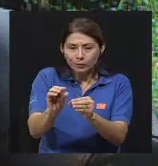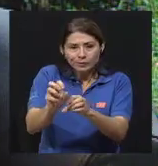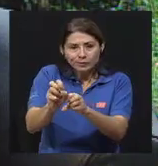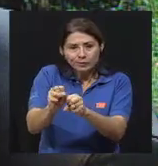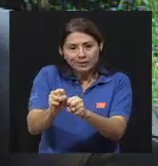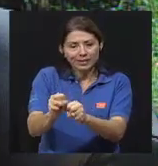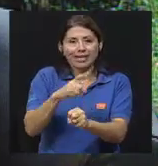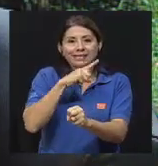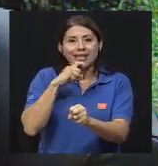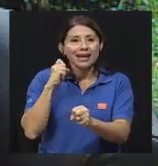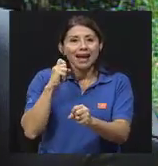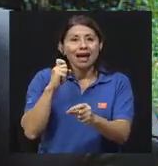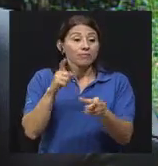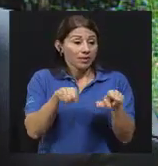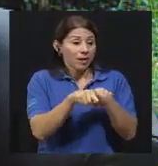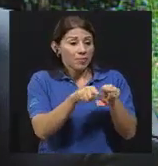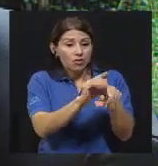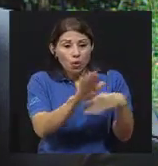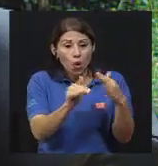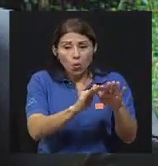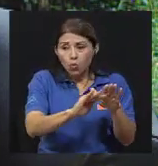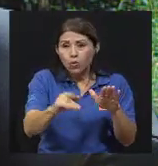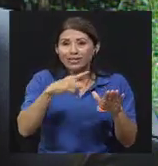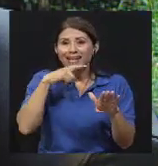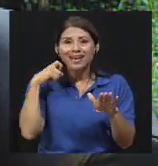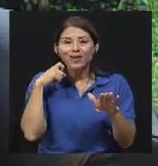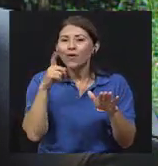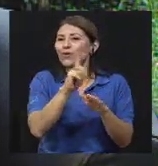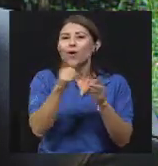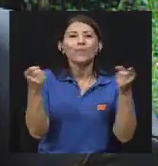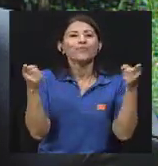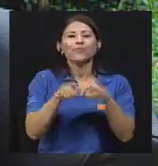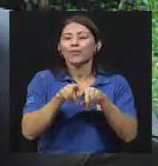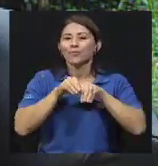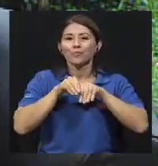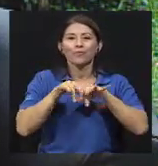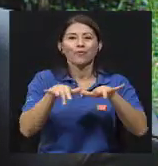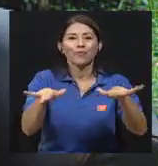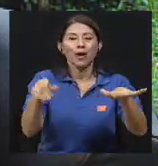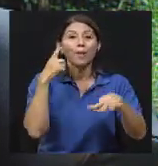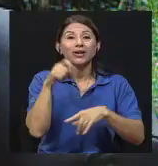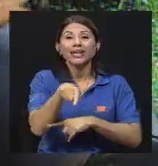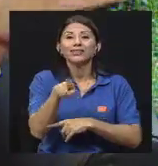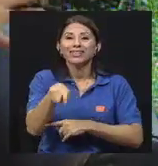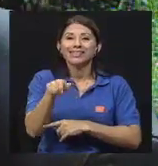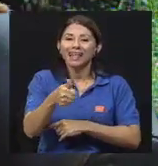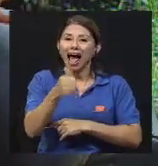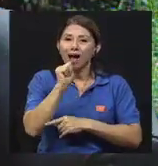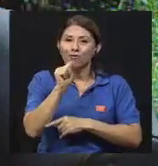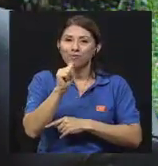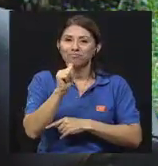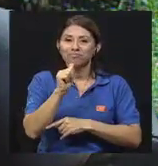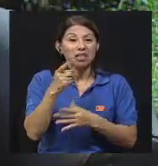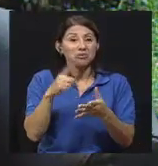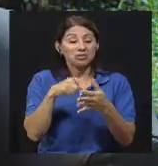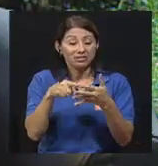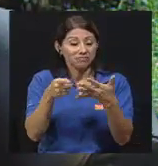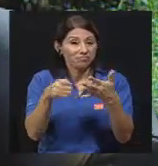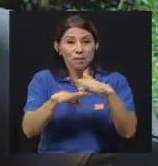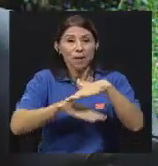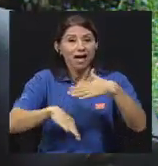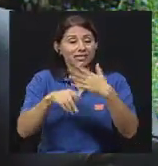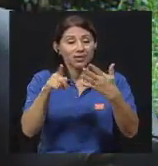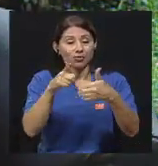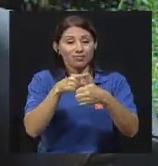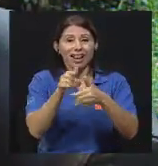a hacer que las bacterias no se reproduzcan, porque las bacterias necesitan agua para reproducirse. Así es que con estas cuatro cositas básicas,